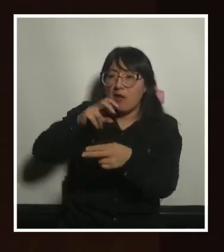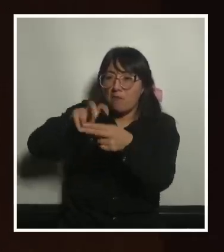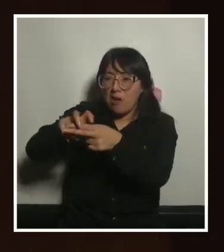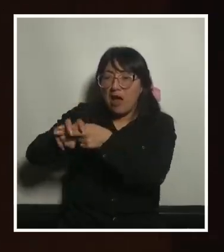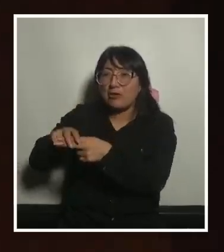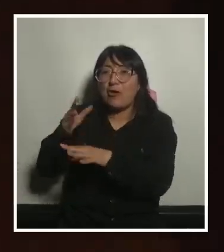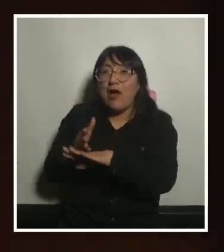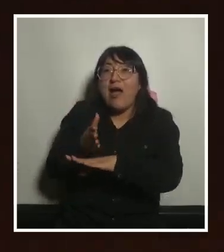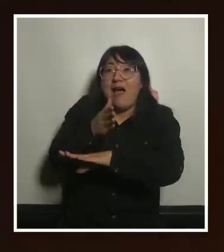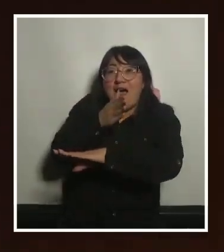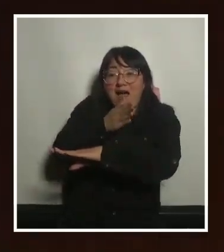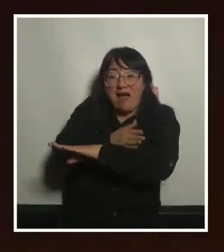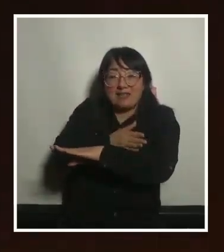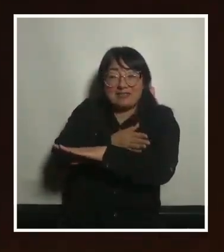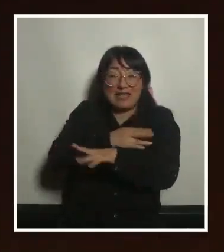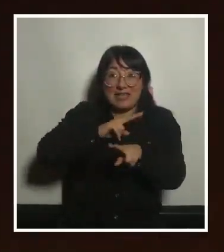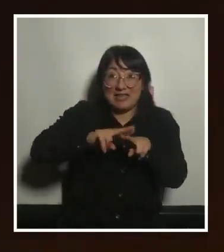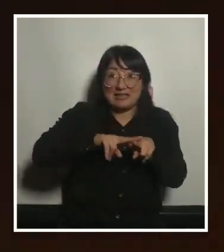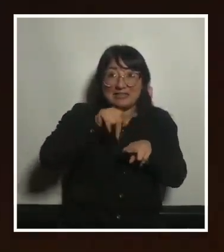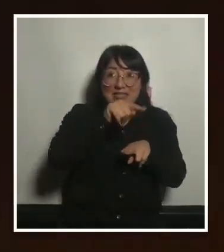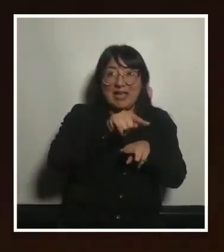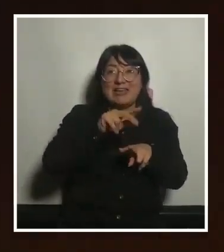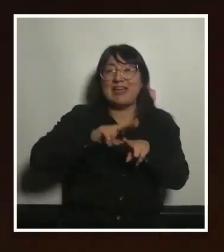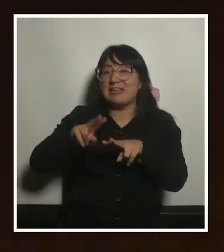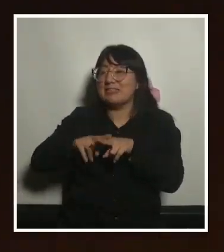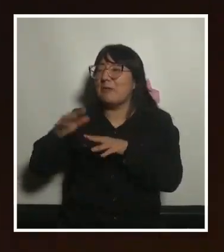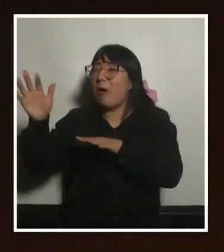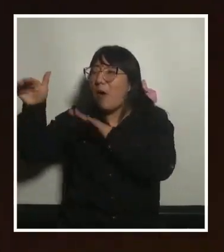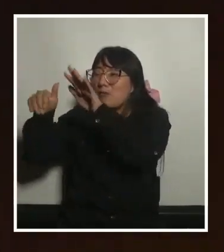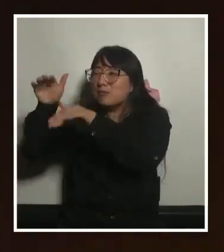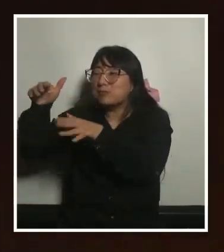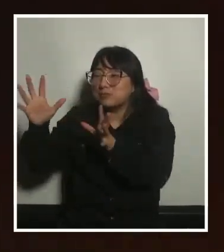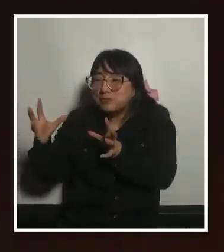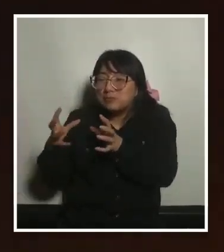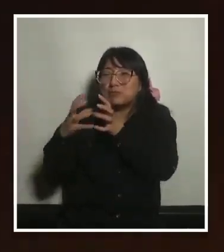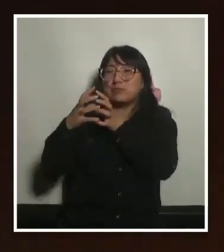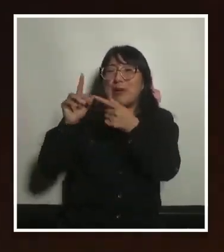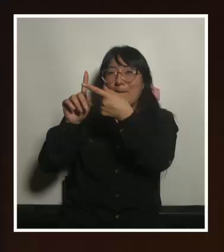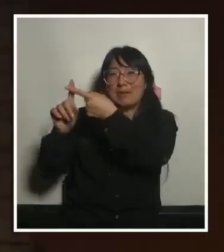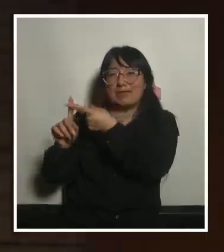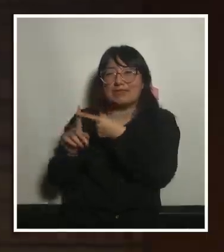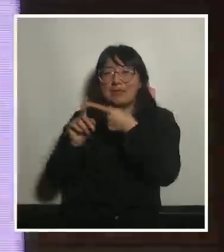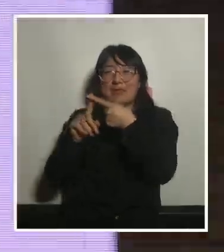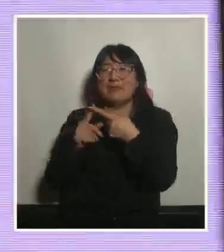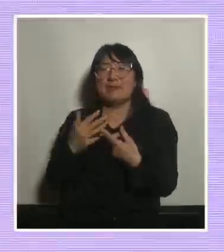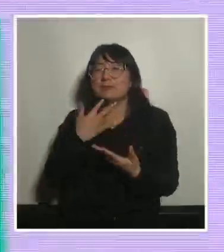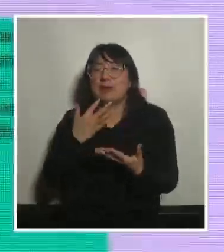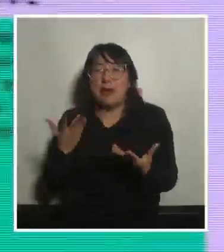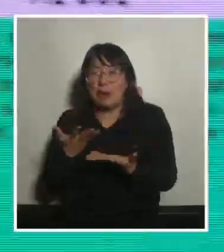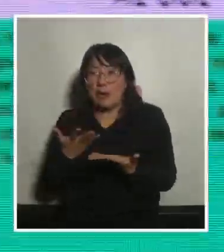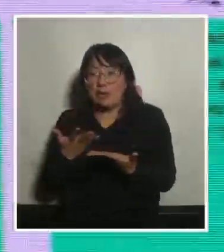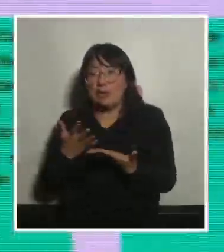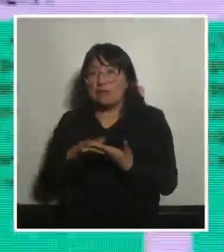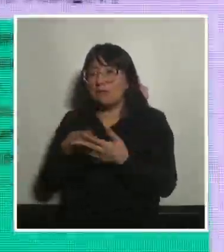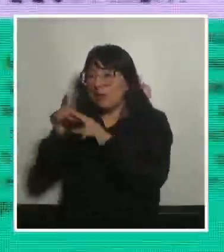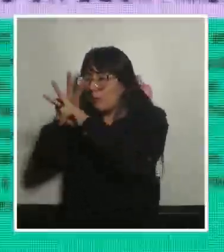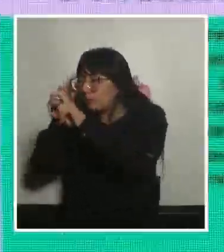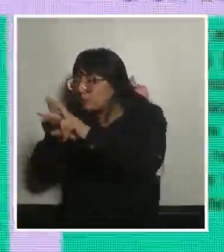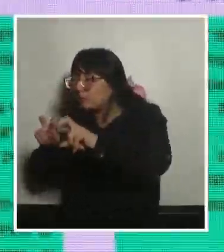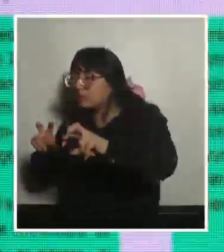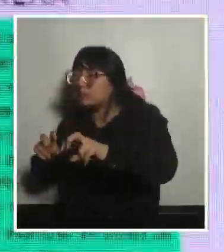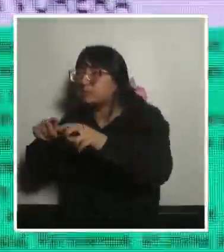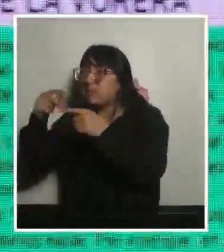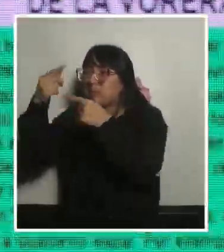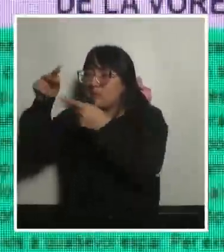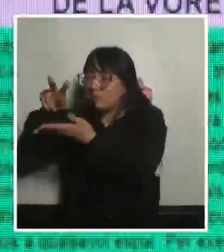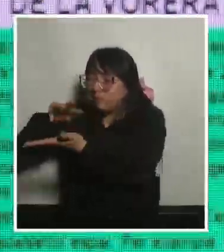colocarlos hicimos un proceso participativo con ellas entonces lo que hicimos fue mapear los itinerarios